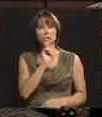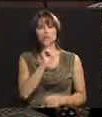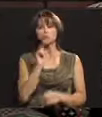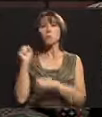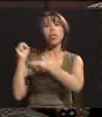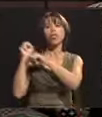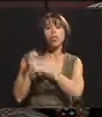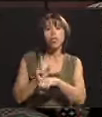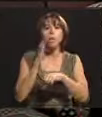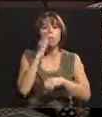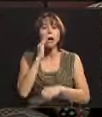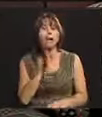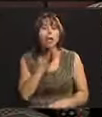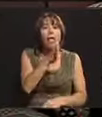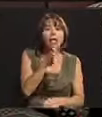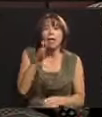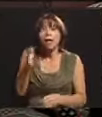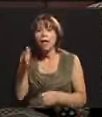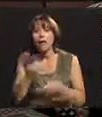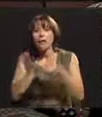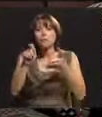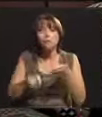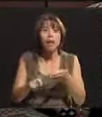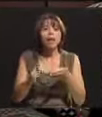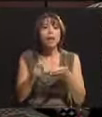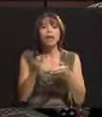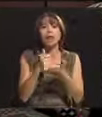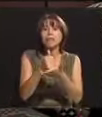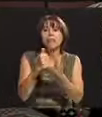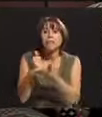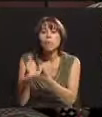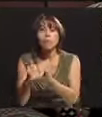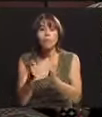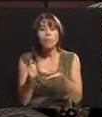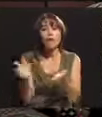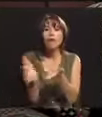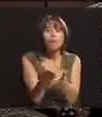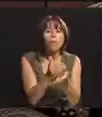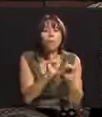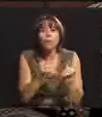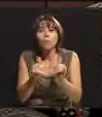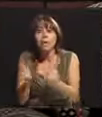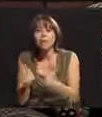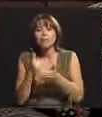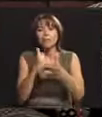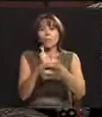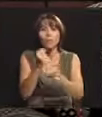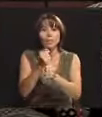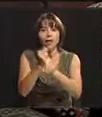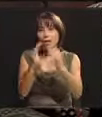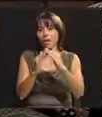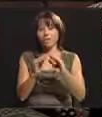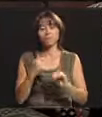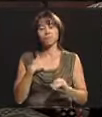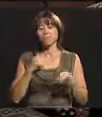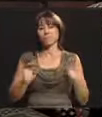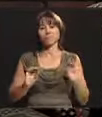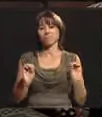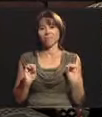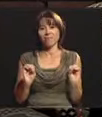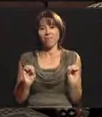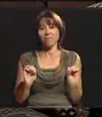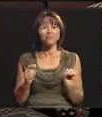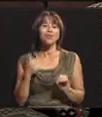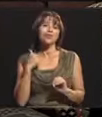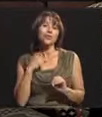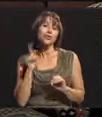que corre a la escuela cada rato, que les hace las tareas, que les junta los juguetes, que les recoge los regueros. En ese sentido, pues,